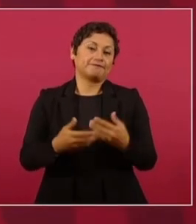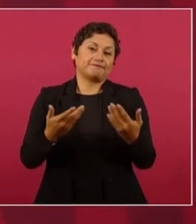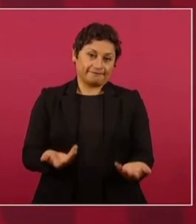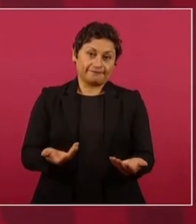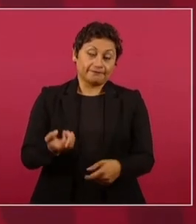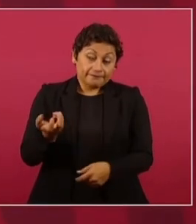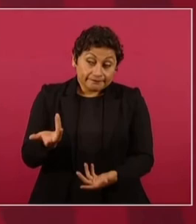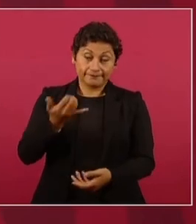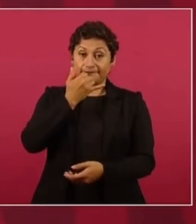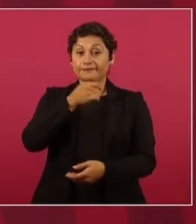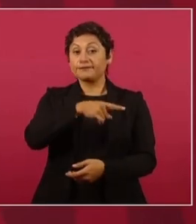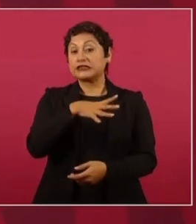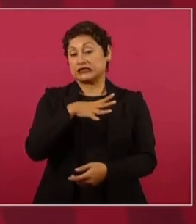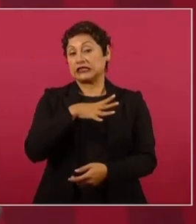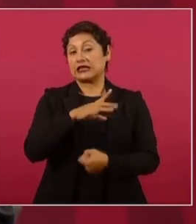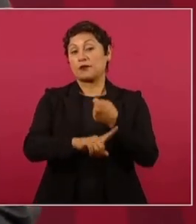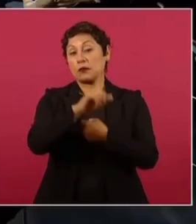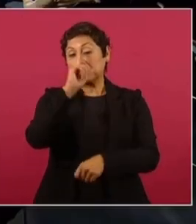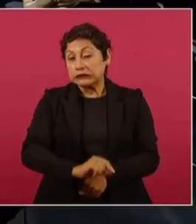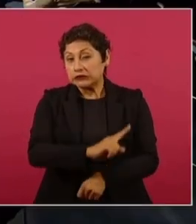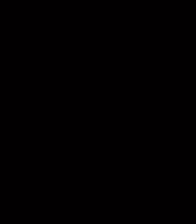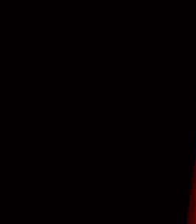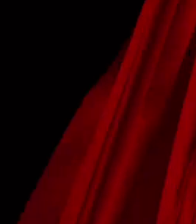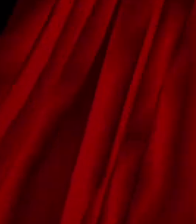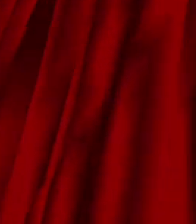Entonces, si es un asunto técnico, ya se va a resolver.